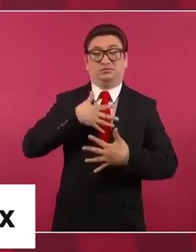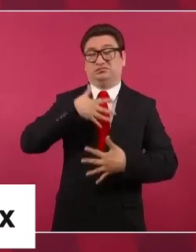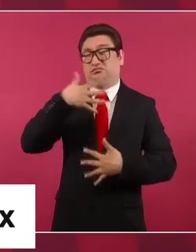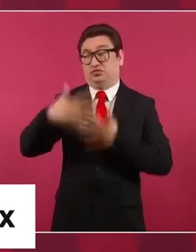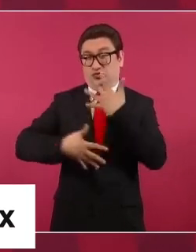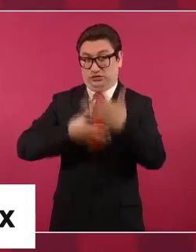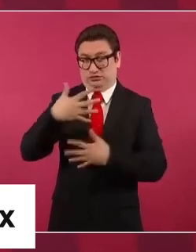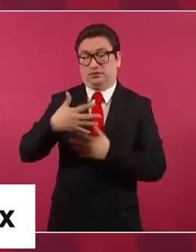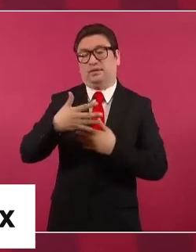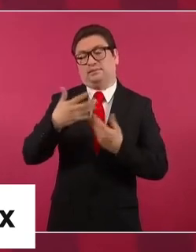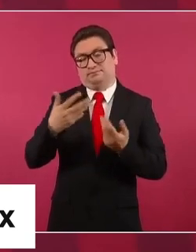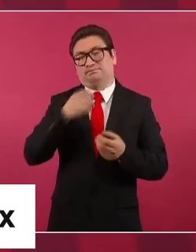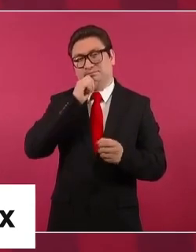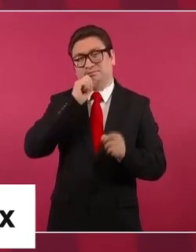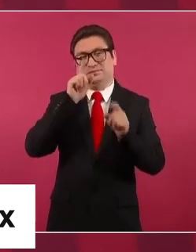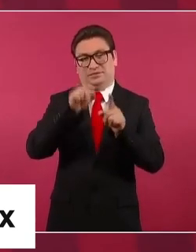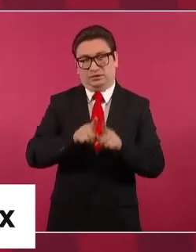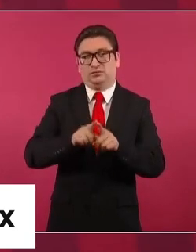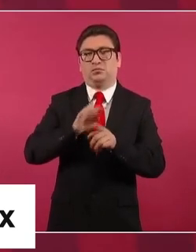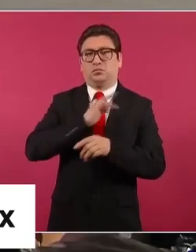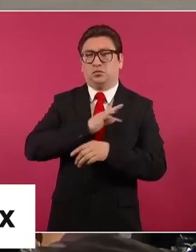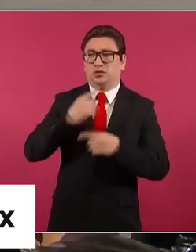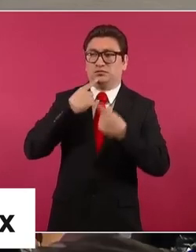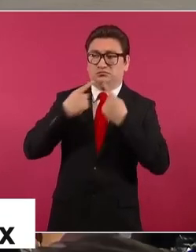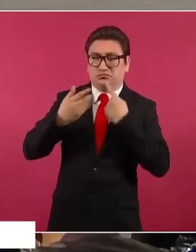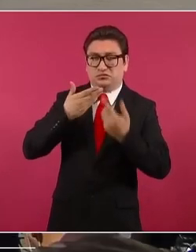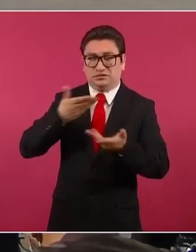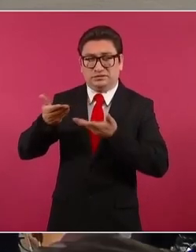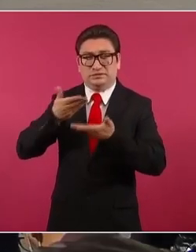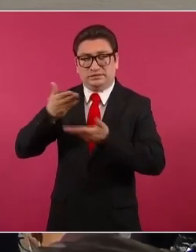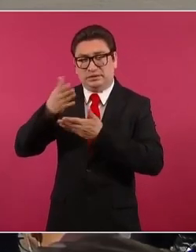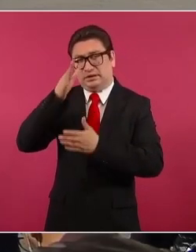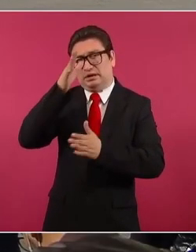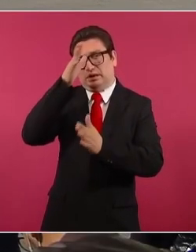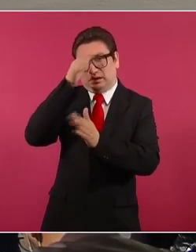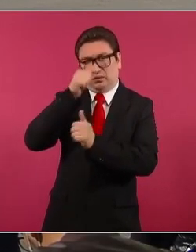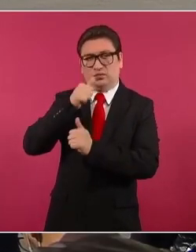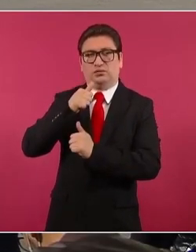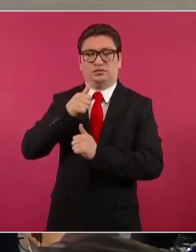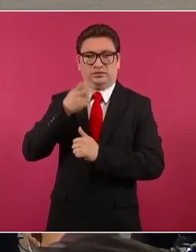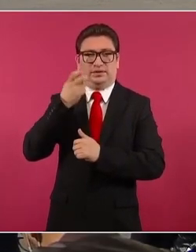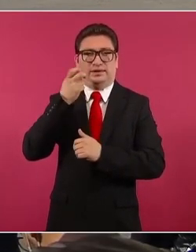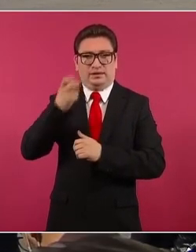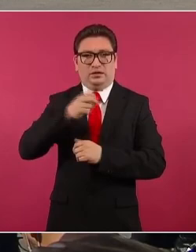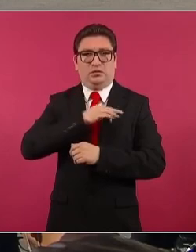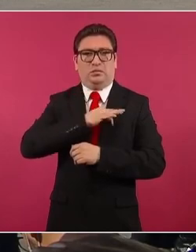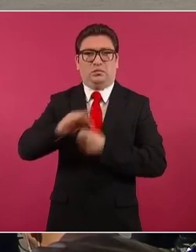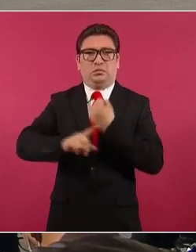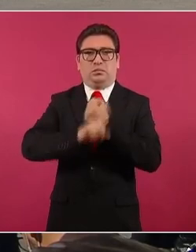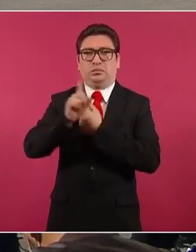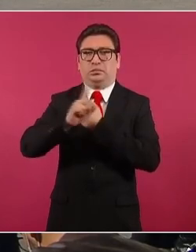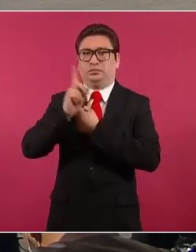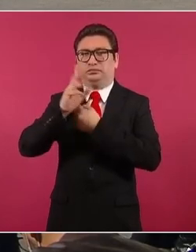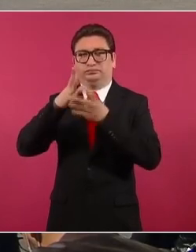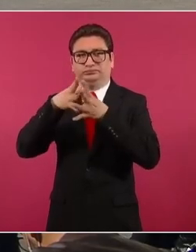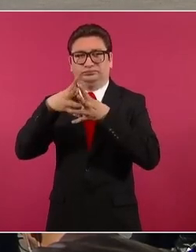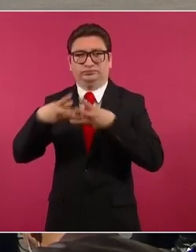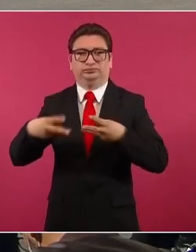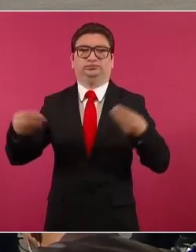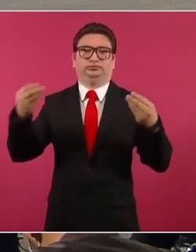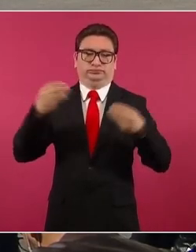mediante el diálogo, los acuerdos, se vayan resolviendo